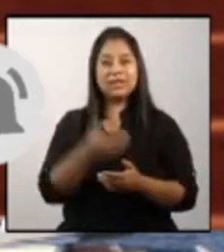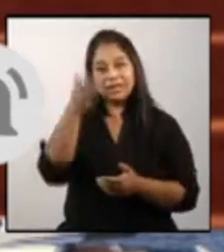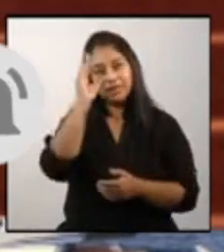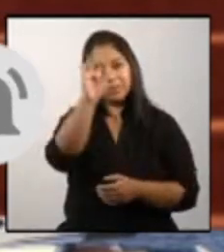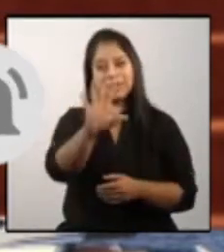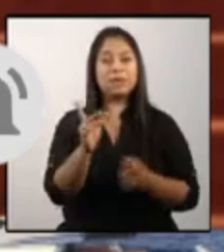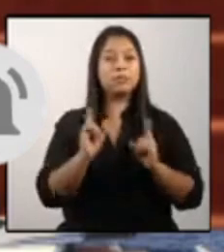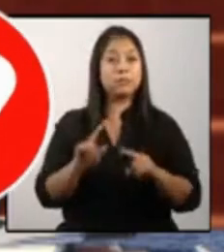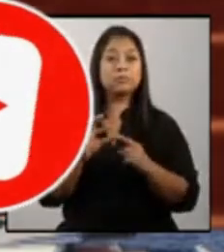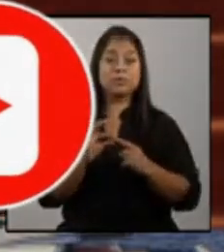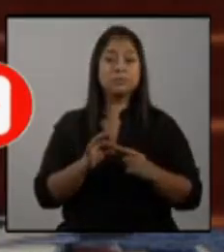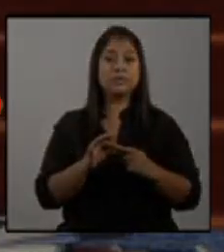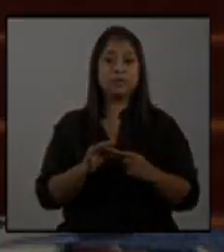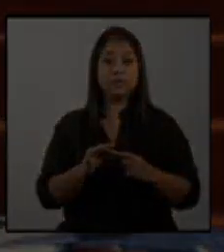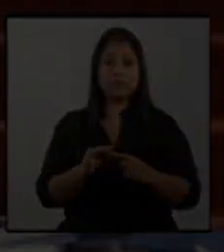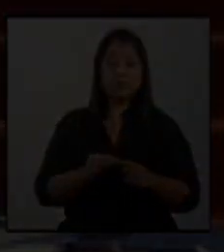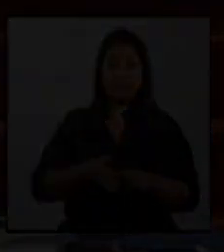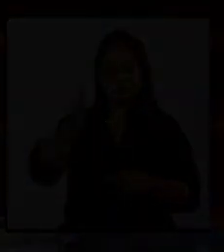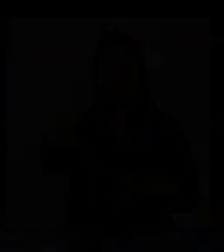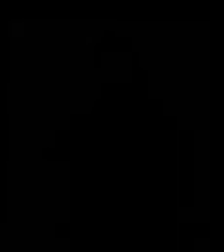Dios les bendiga pero especialmente que Dios bendiga Guatemala